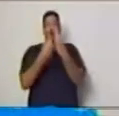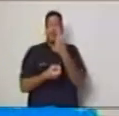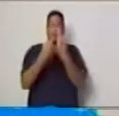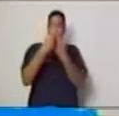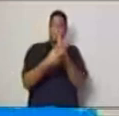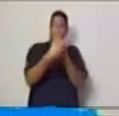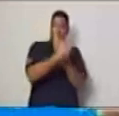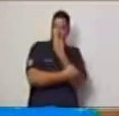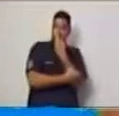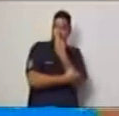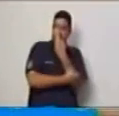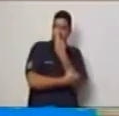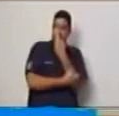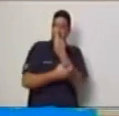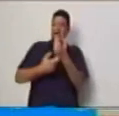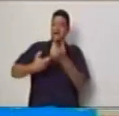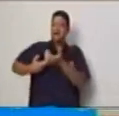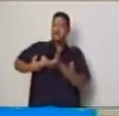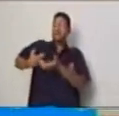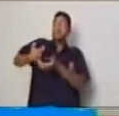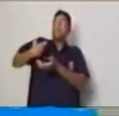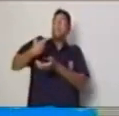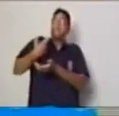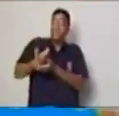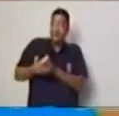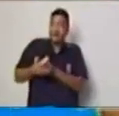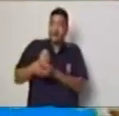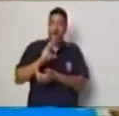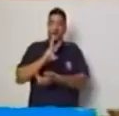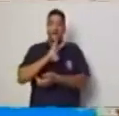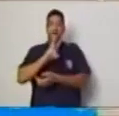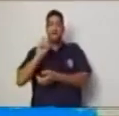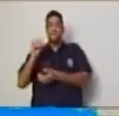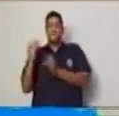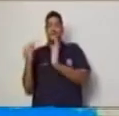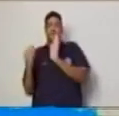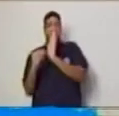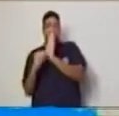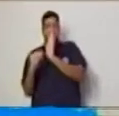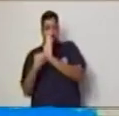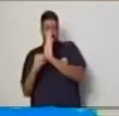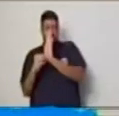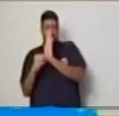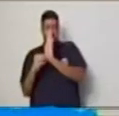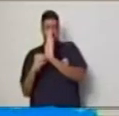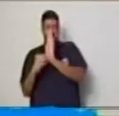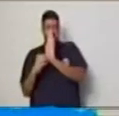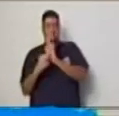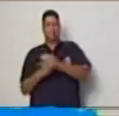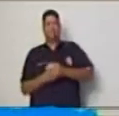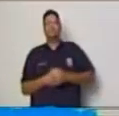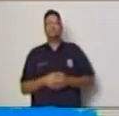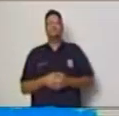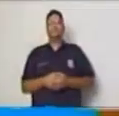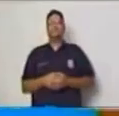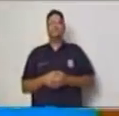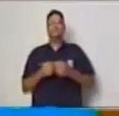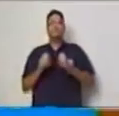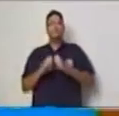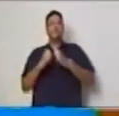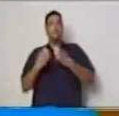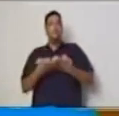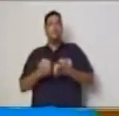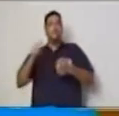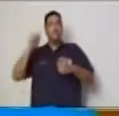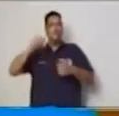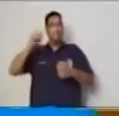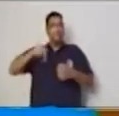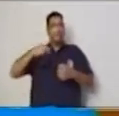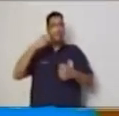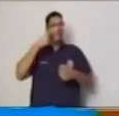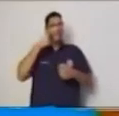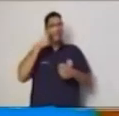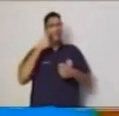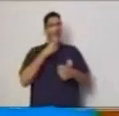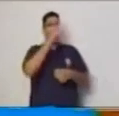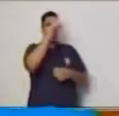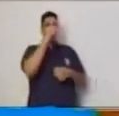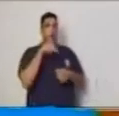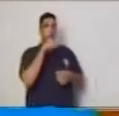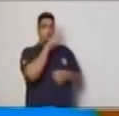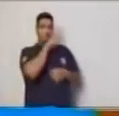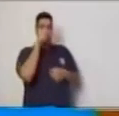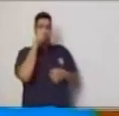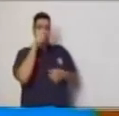el proceso en las columnas que aprendimos con el enunciado anterior para establecer la relación